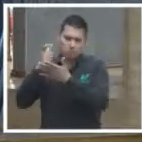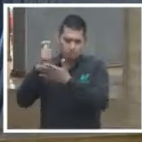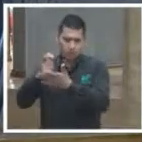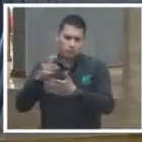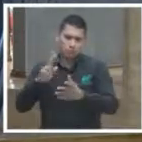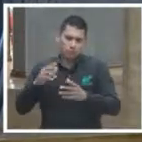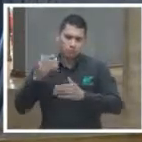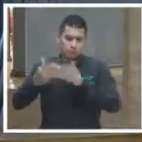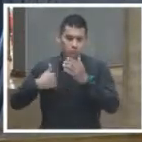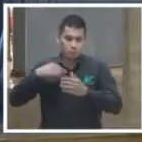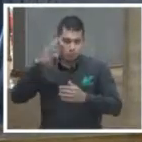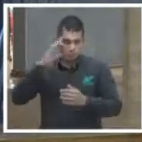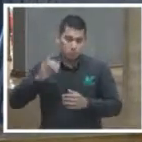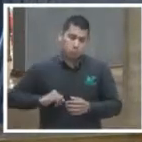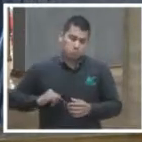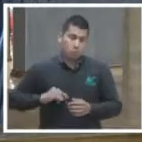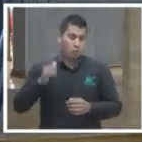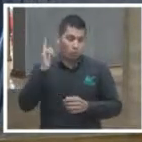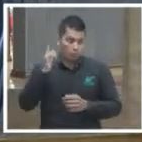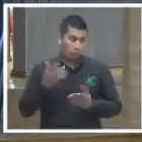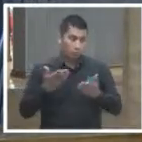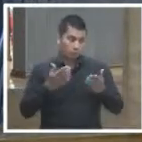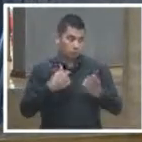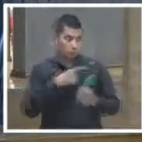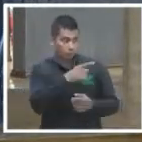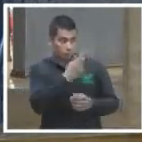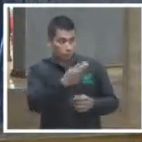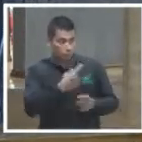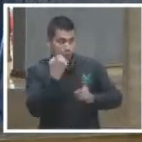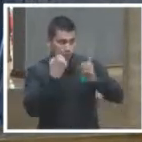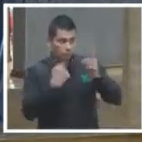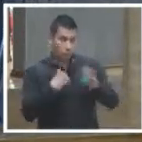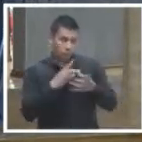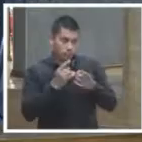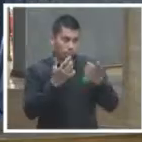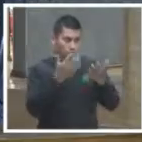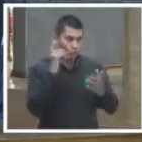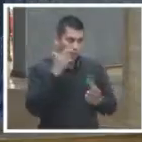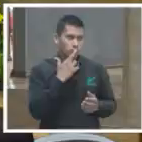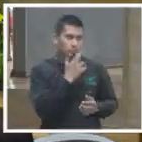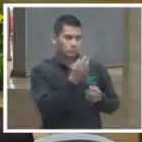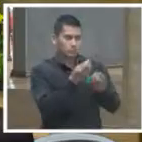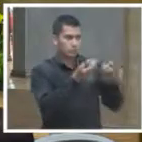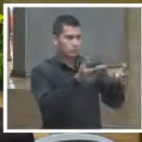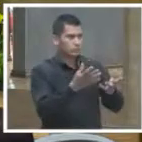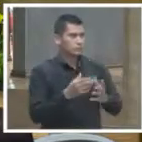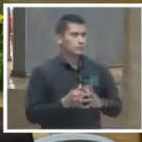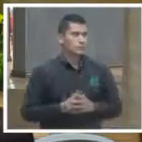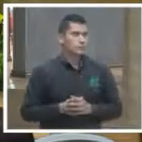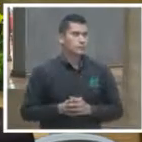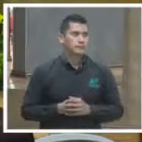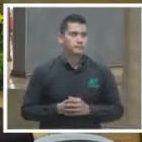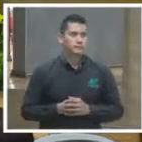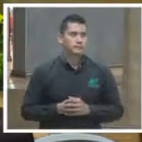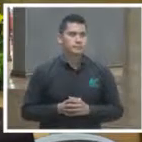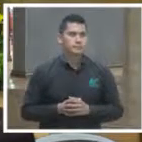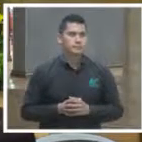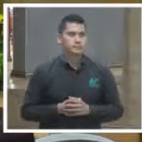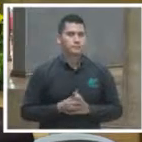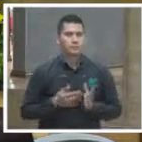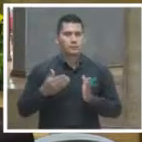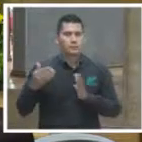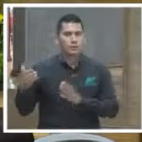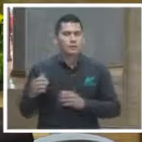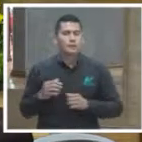ejercicio interesante espero haber atendido la pregunta yo diría que algunos de los